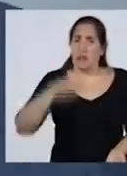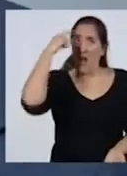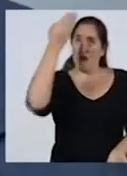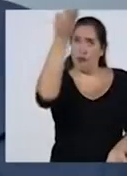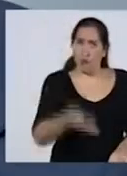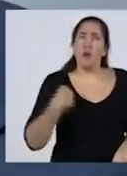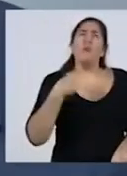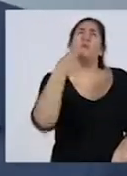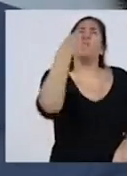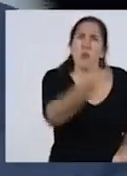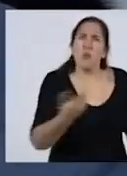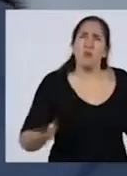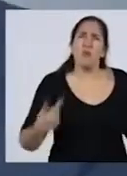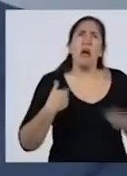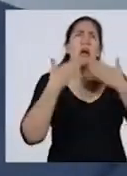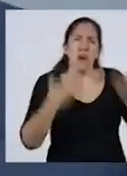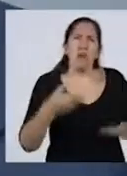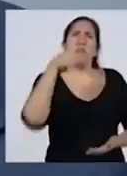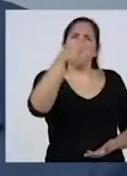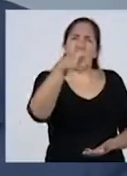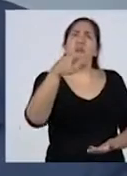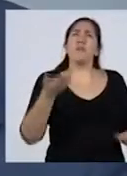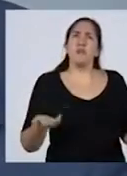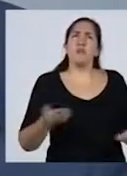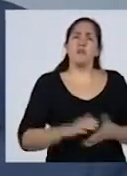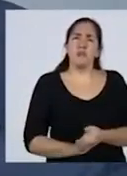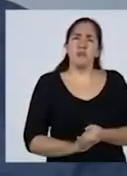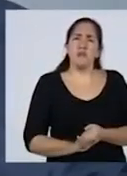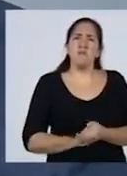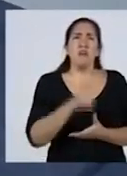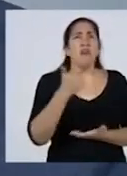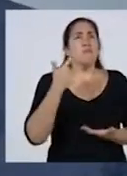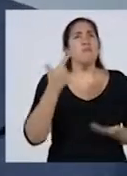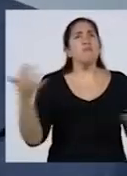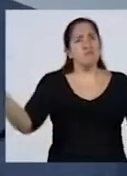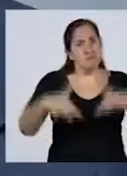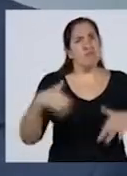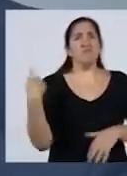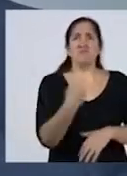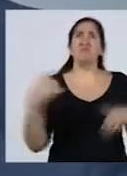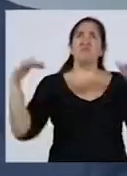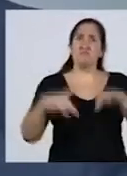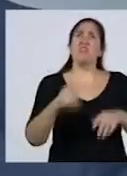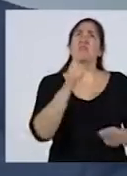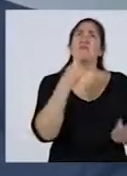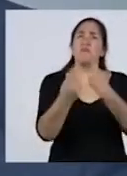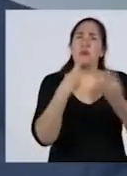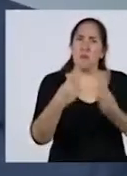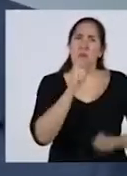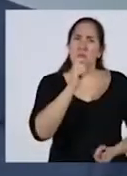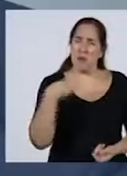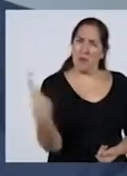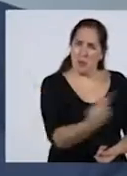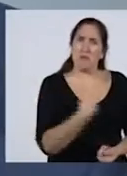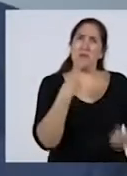que le agradezco que haya tenido la franqueza de hacer este tipo de conferencias de prensa para